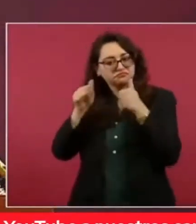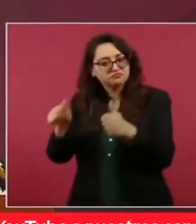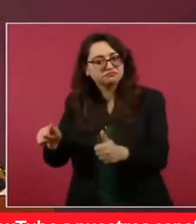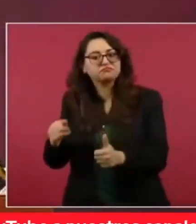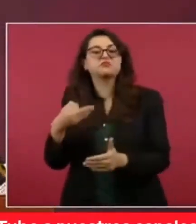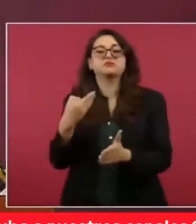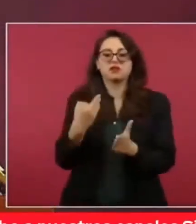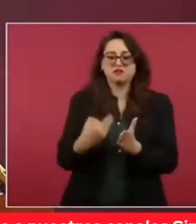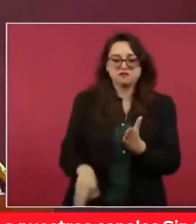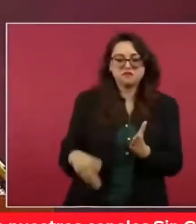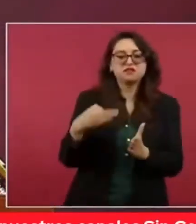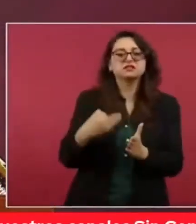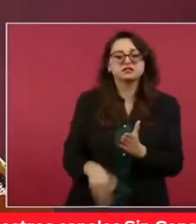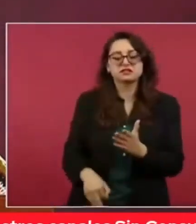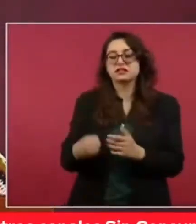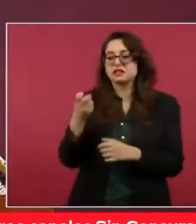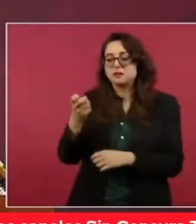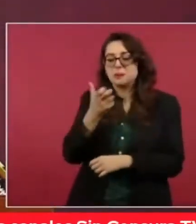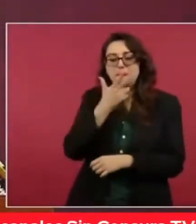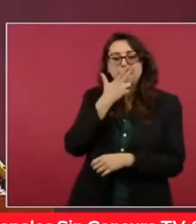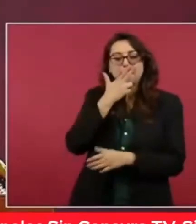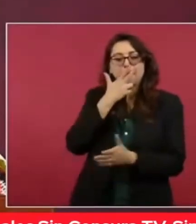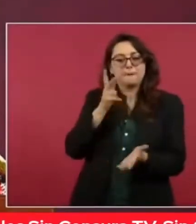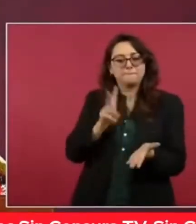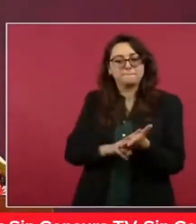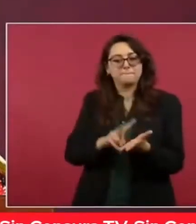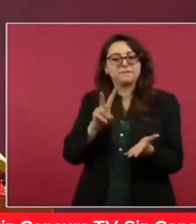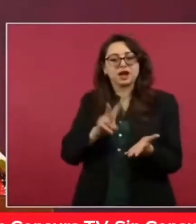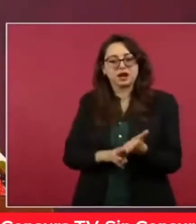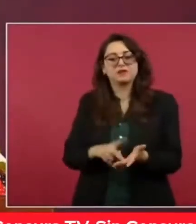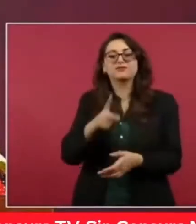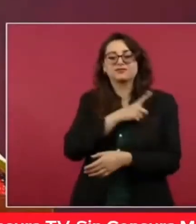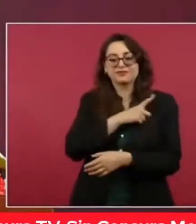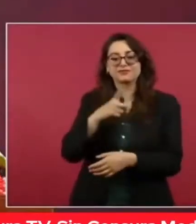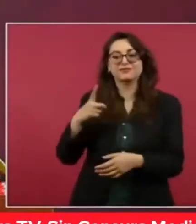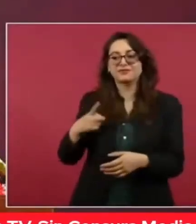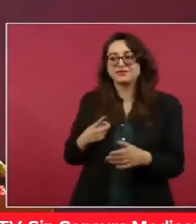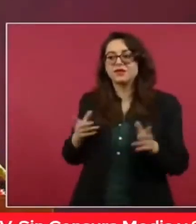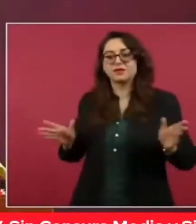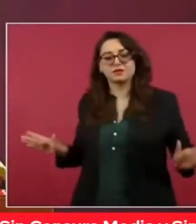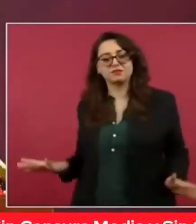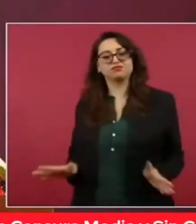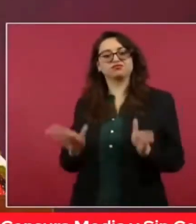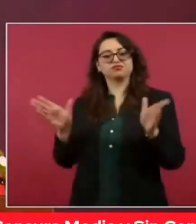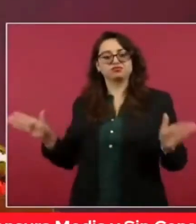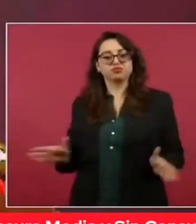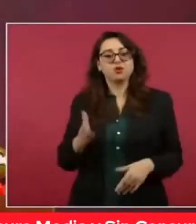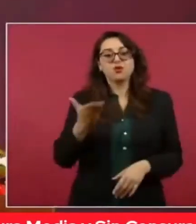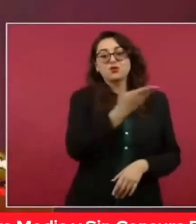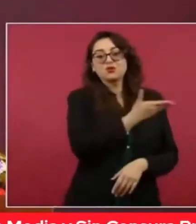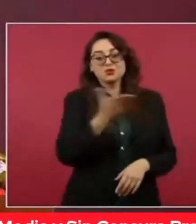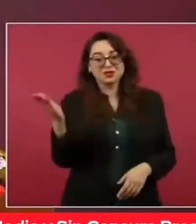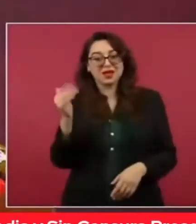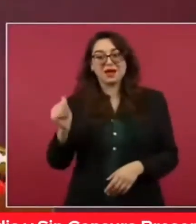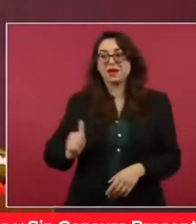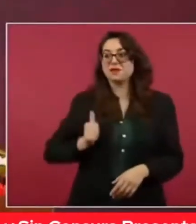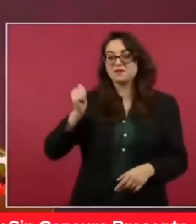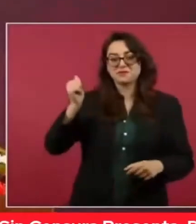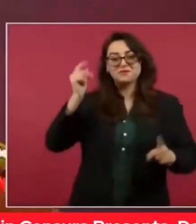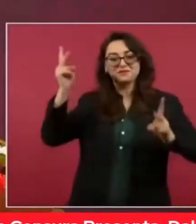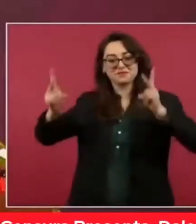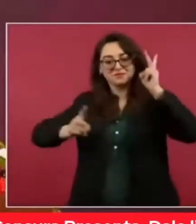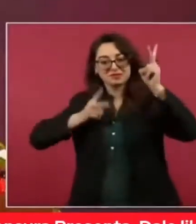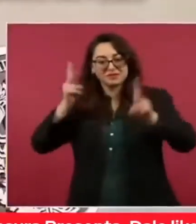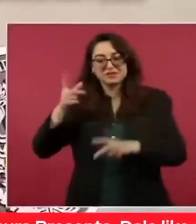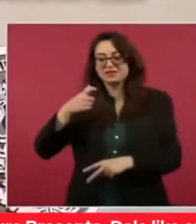para nuestro país y para el mundo entero. No dejen de visitar Quintana Roo, no pierdan la oportunidad de conocer y